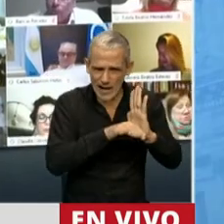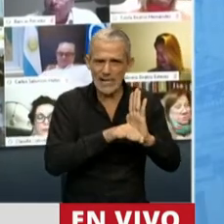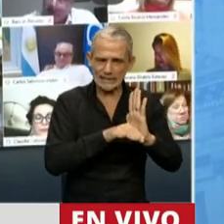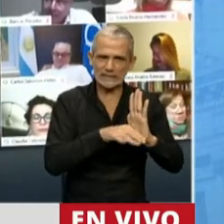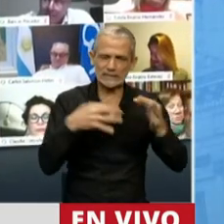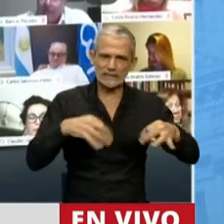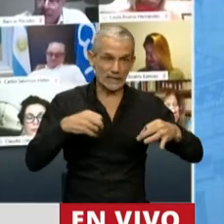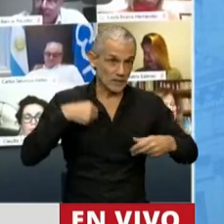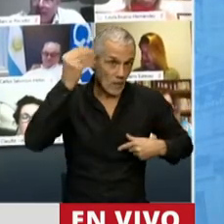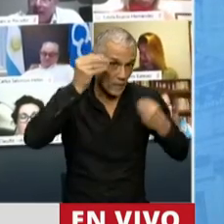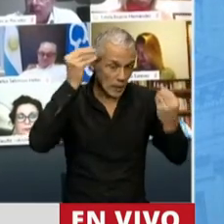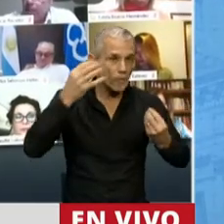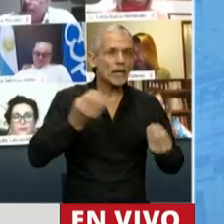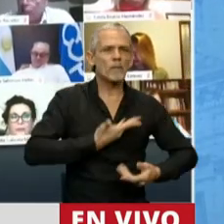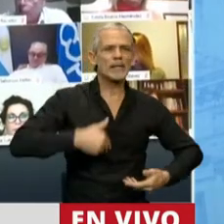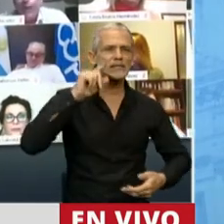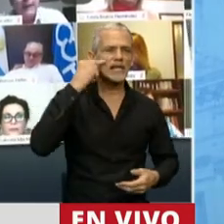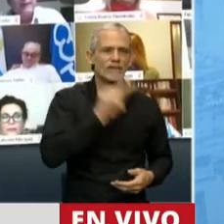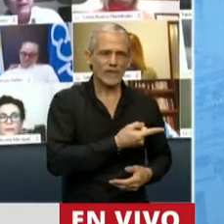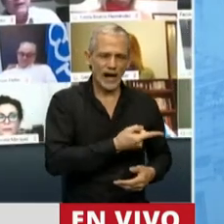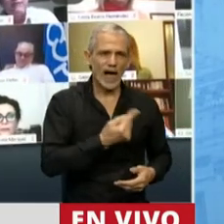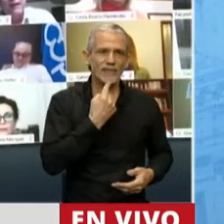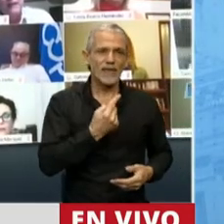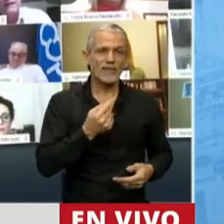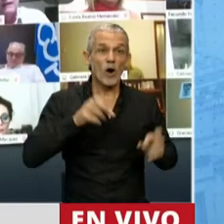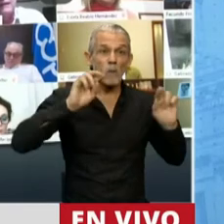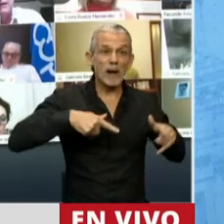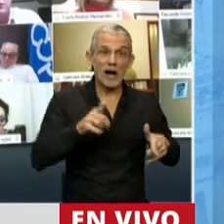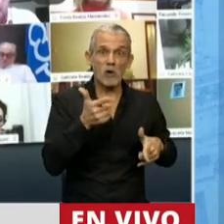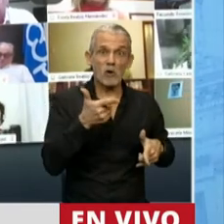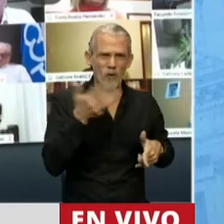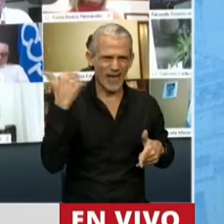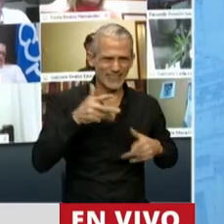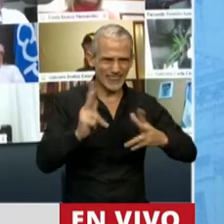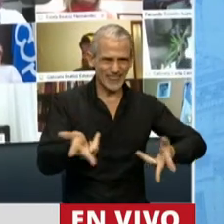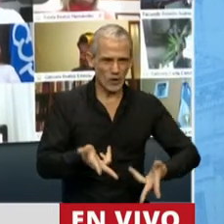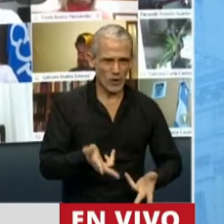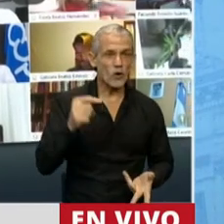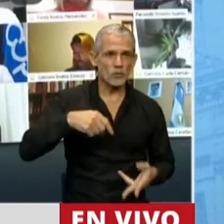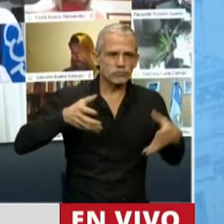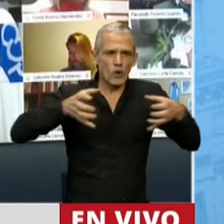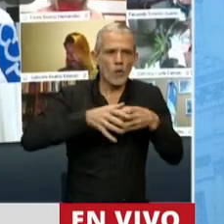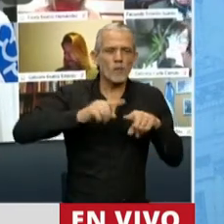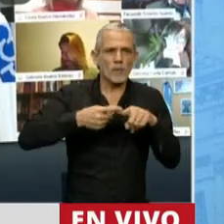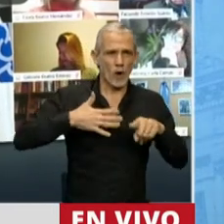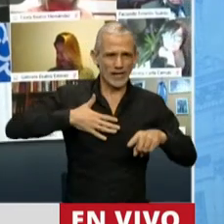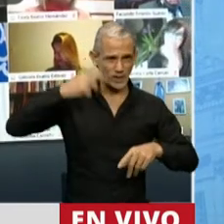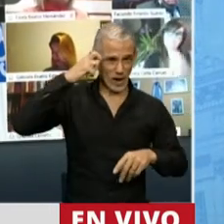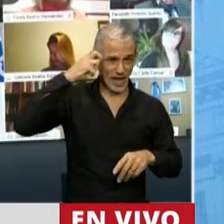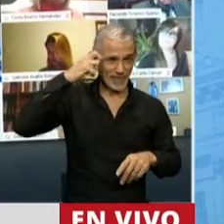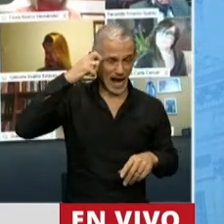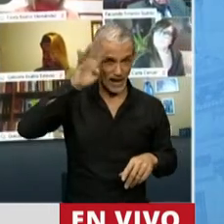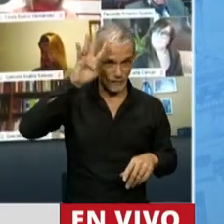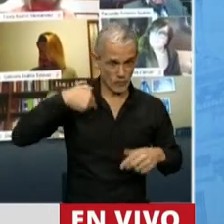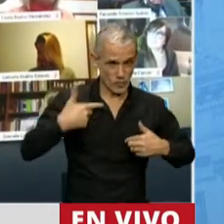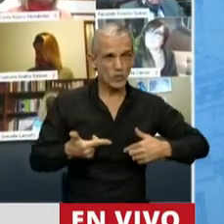que me preocupa que el presidente Fernández haya dicho que no lo tenía. Pero desde nuestra bancada vamos a acompañar porque